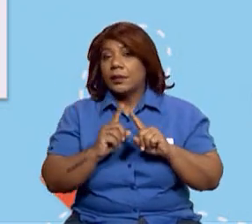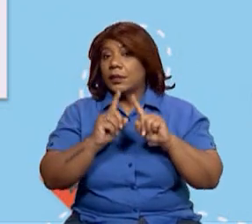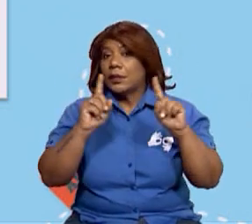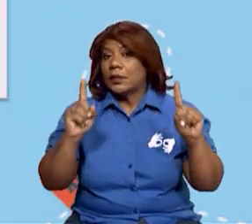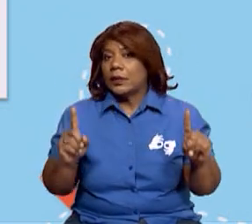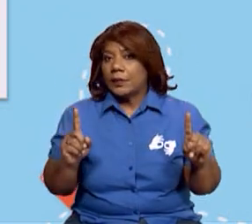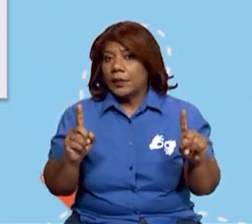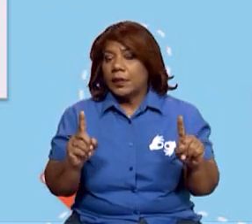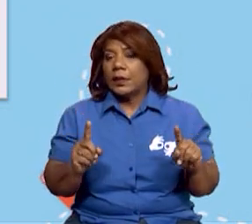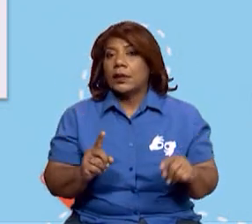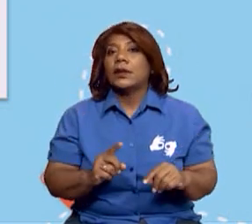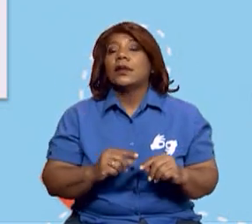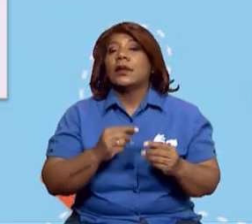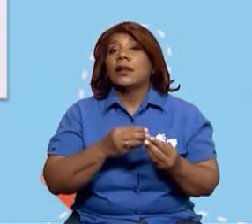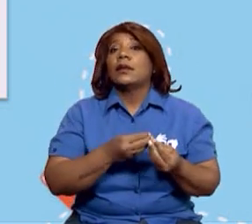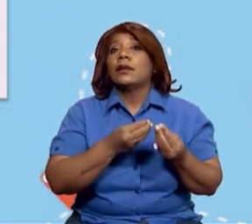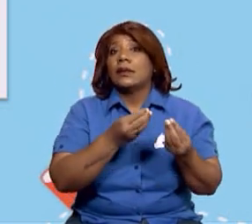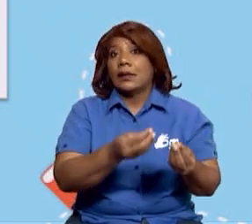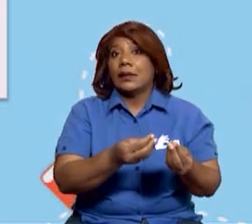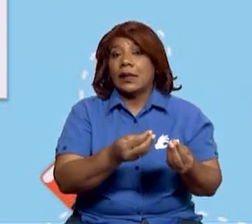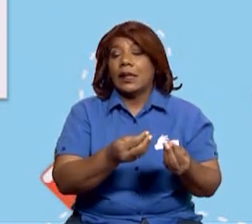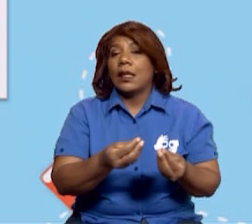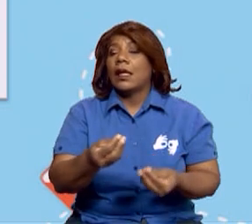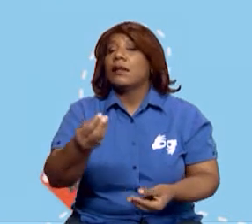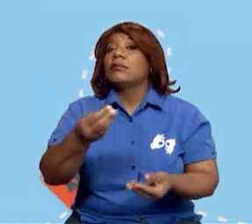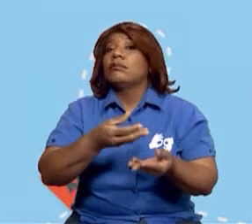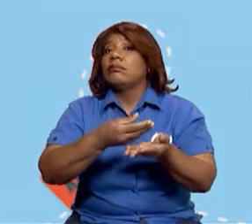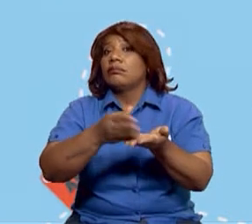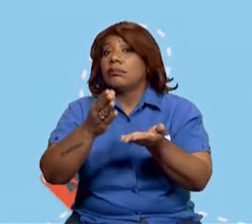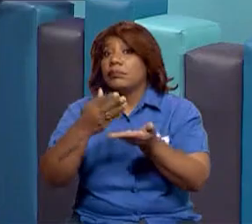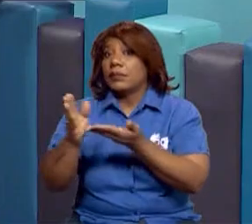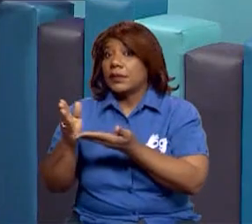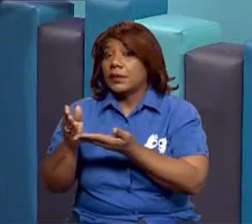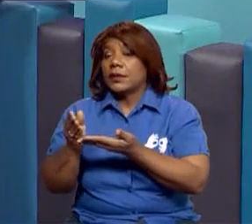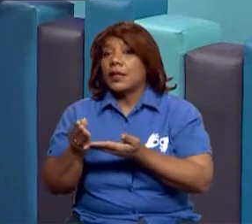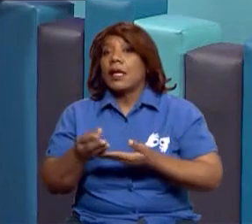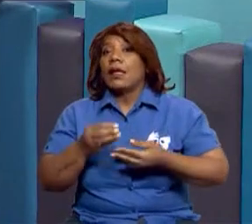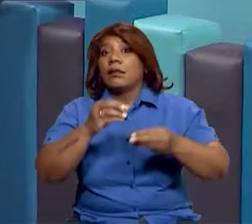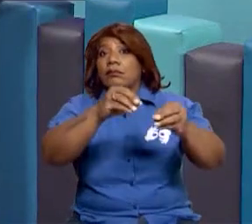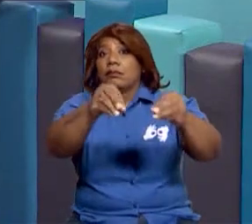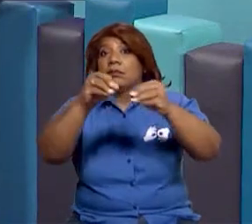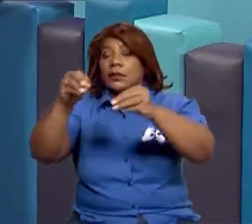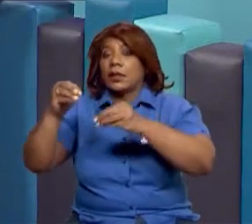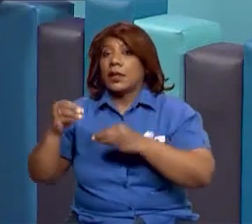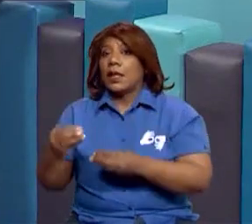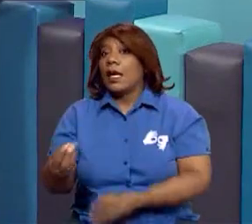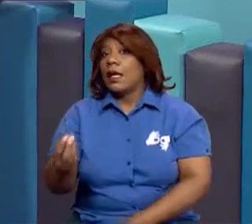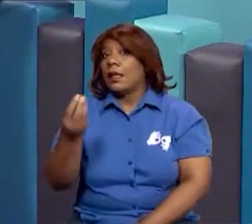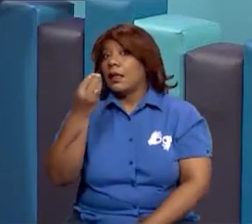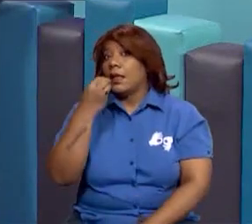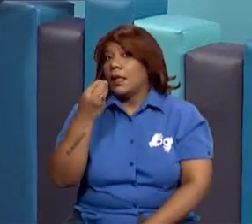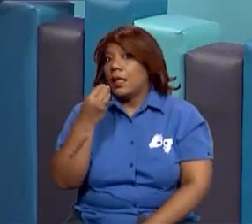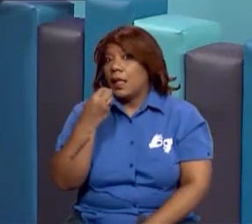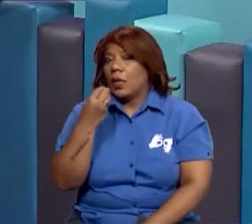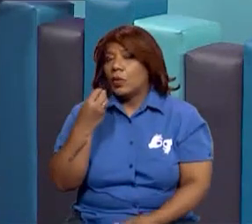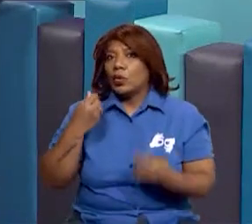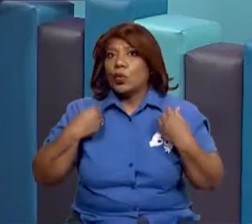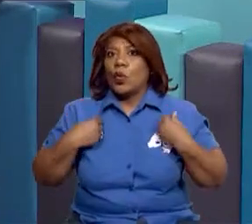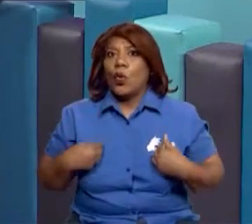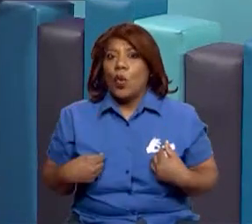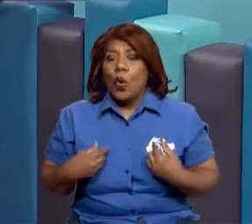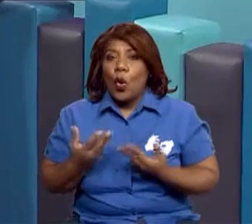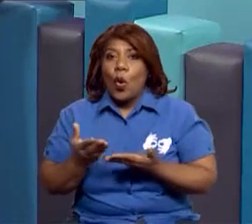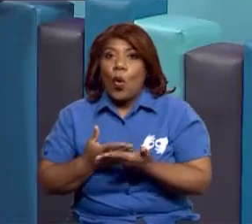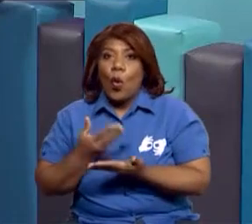La producción, la distribución y el consumo. Sectores económicos. Como ya lo hemos estado viendo a lo